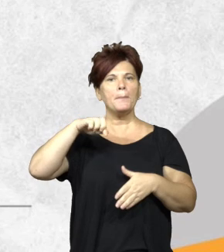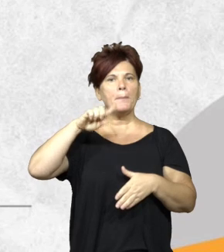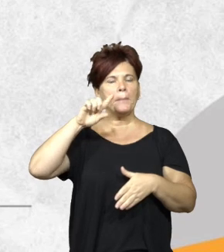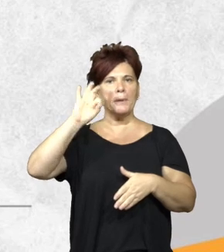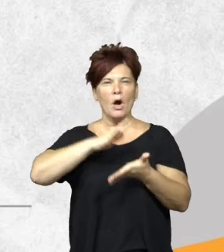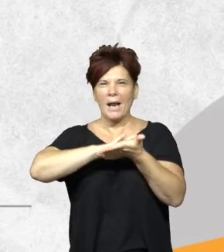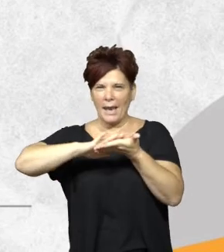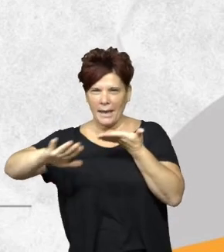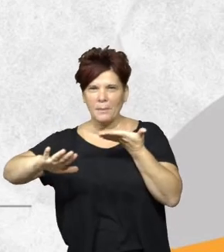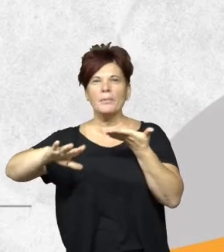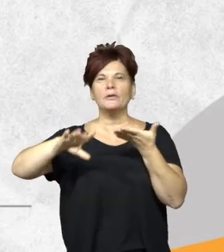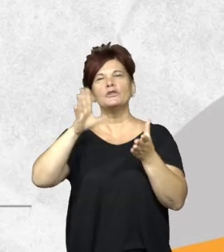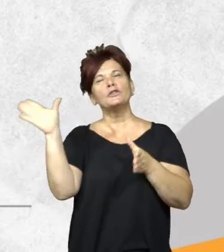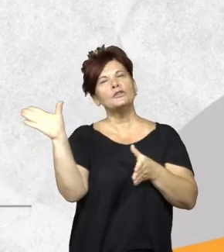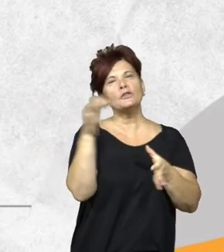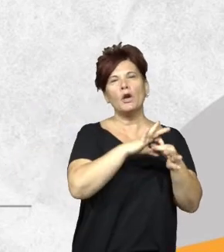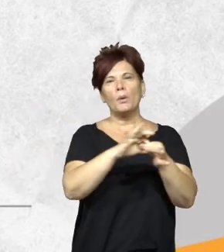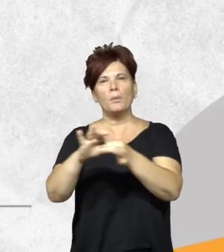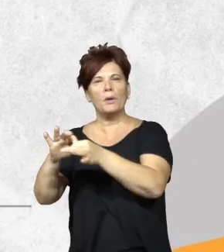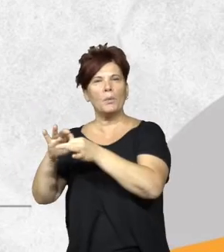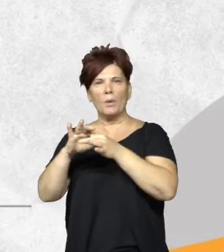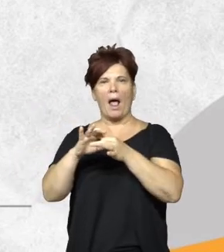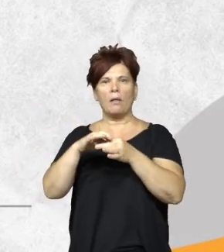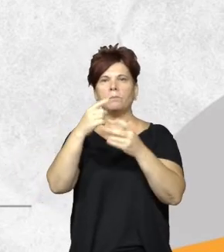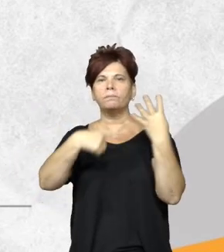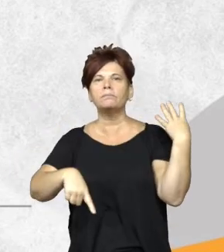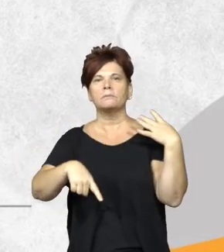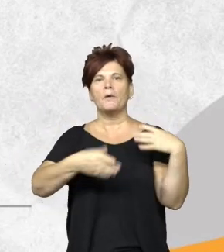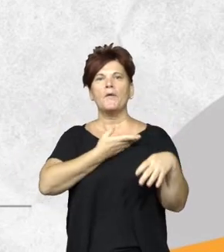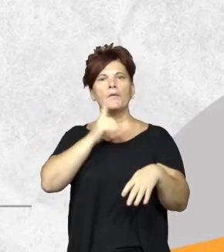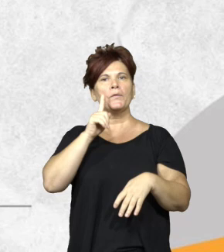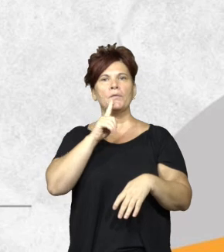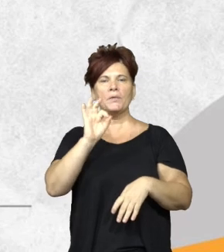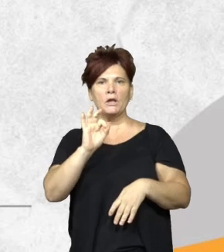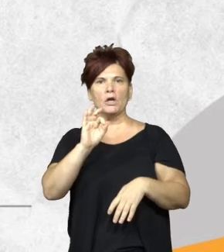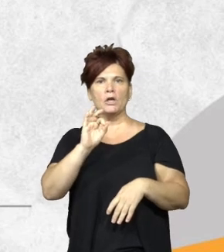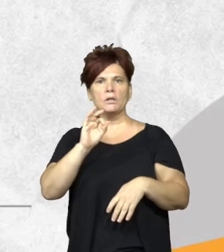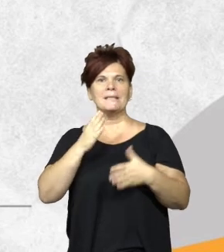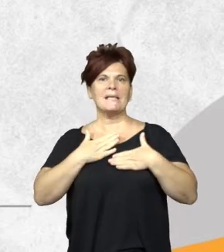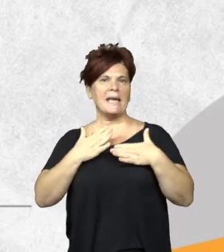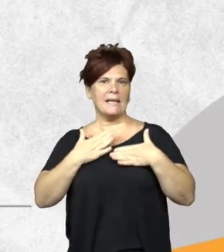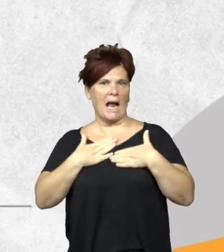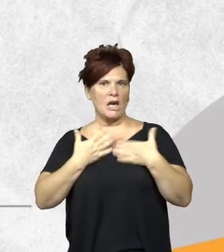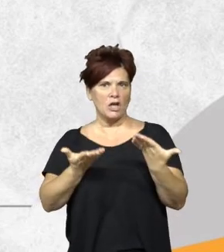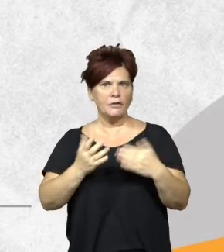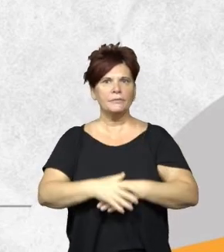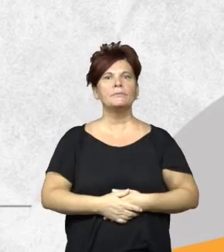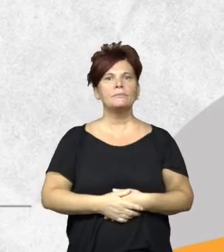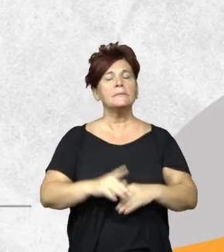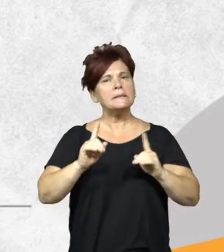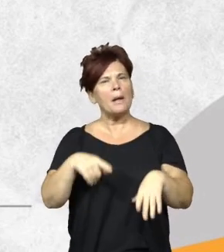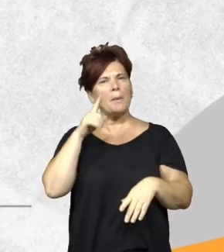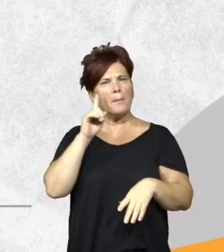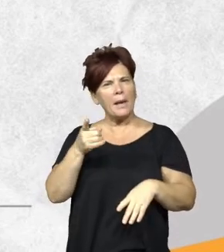aquellas cuestiones que tienen que ver con todos los productos fitosanitarios lo mismo lo hicimos en peligrosos existía